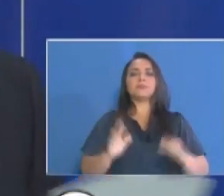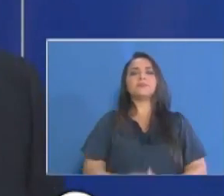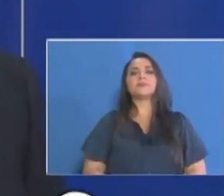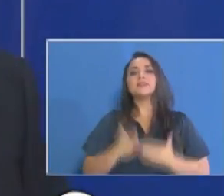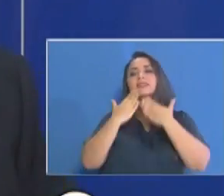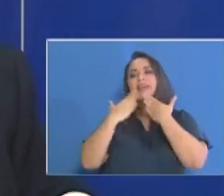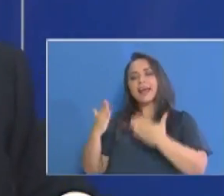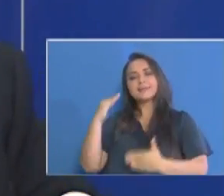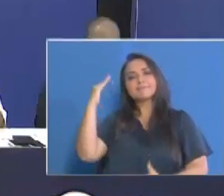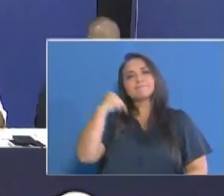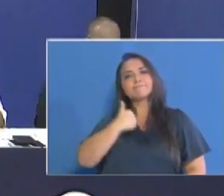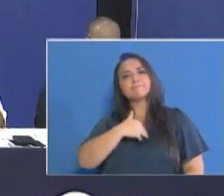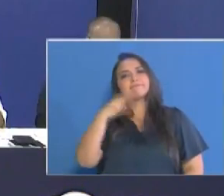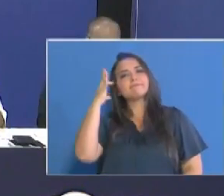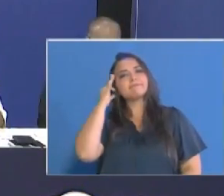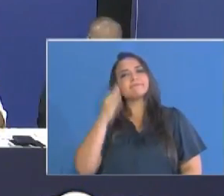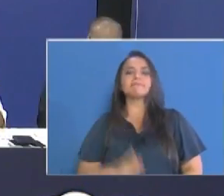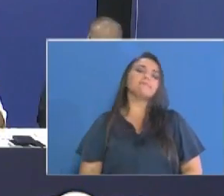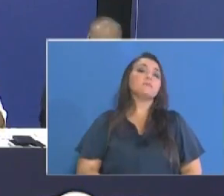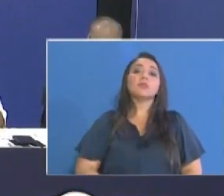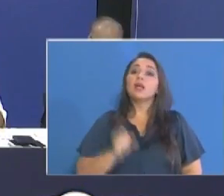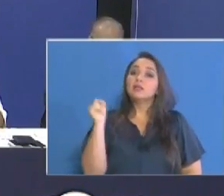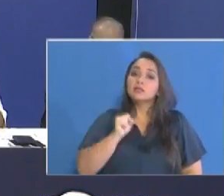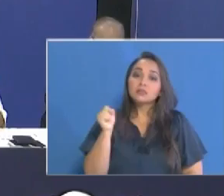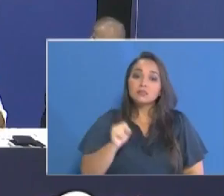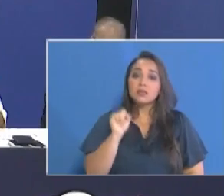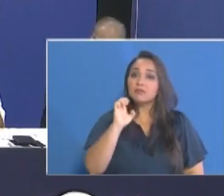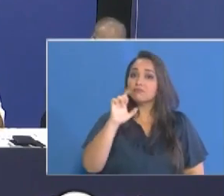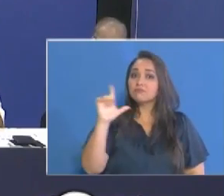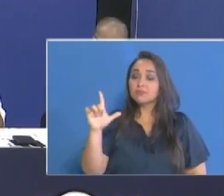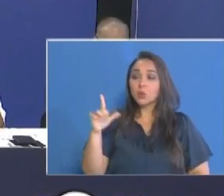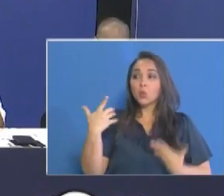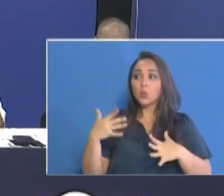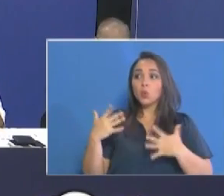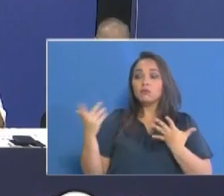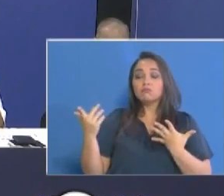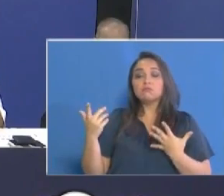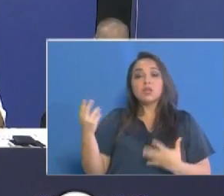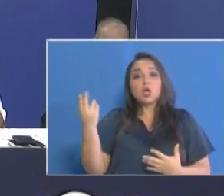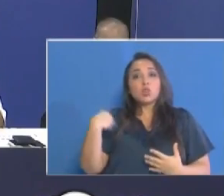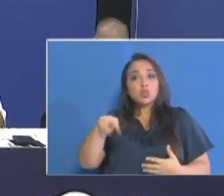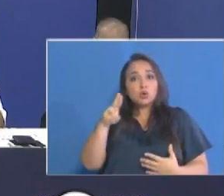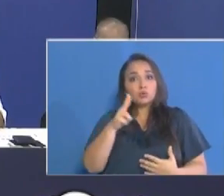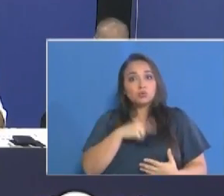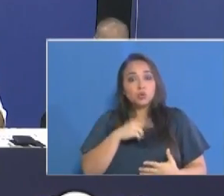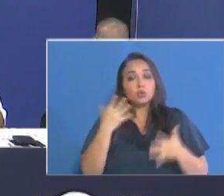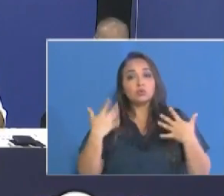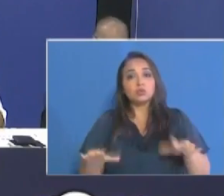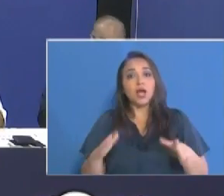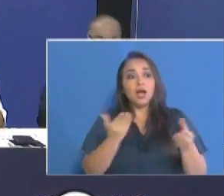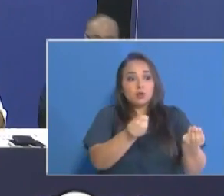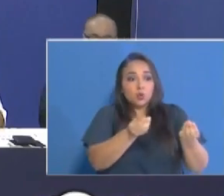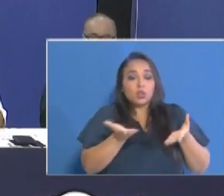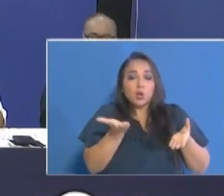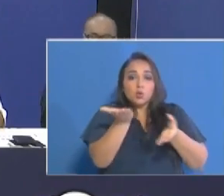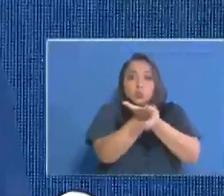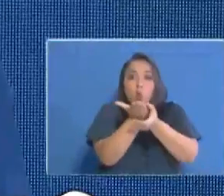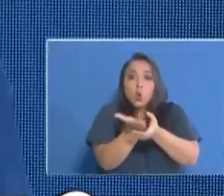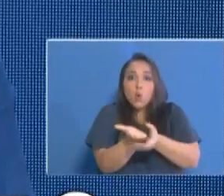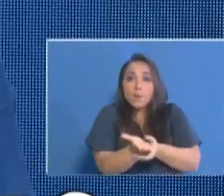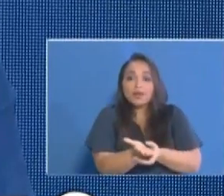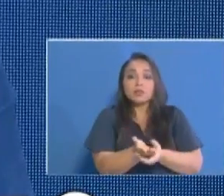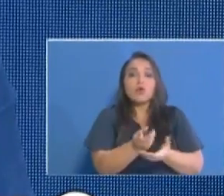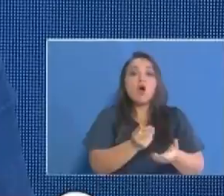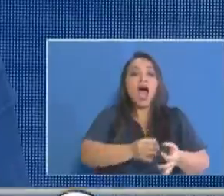gracias, señora Ministra. Efectivamente, Enrique. Una vez que hemos recibido los documentos del día de hoy donde validan